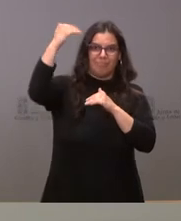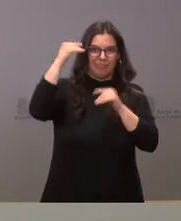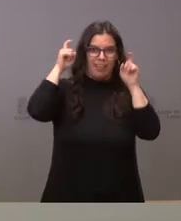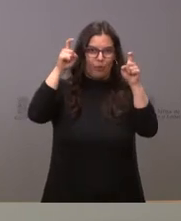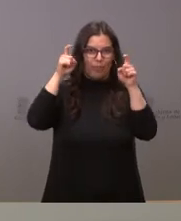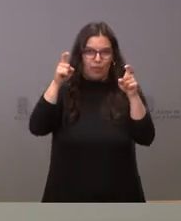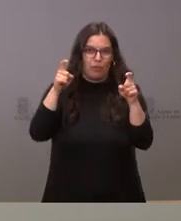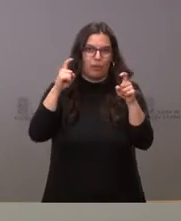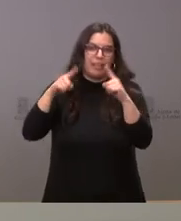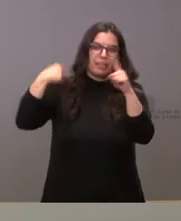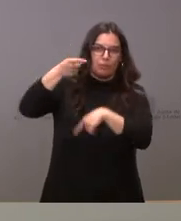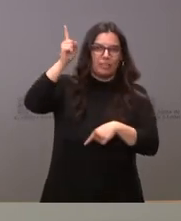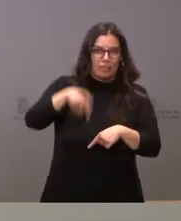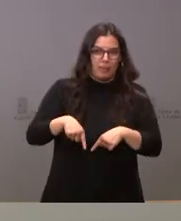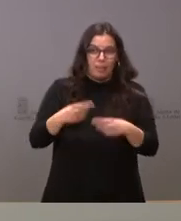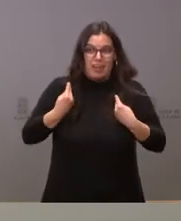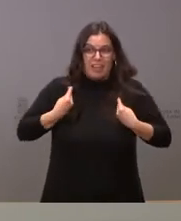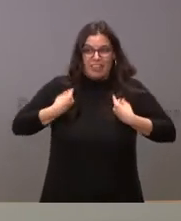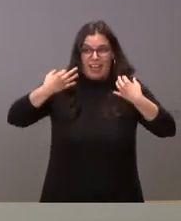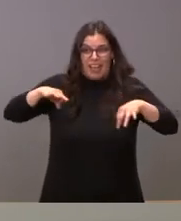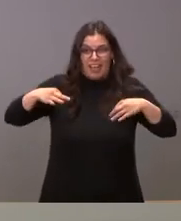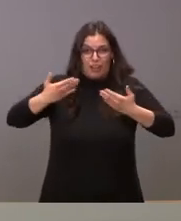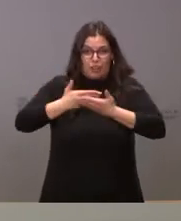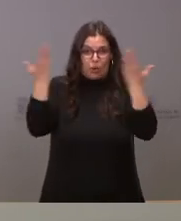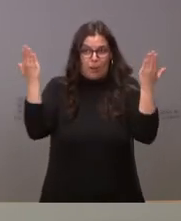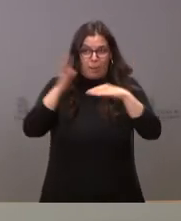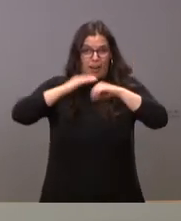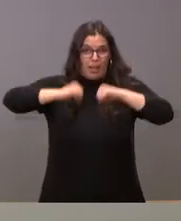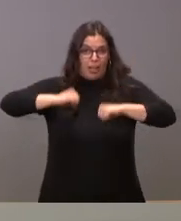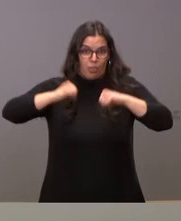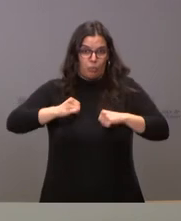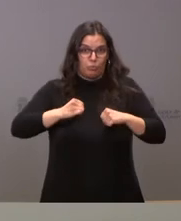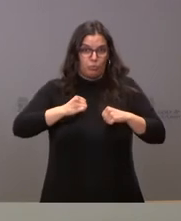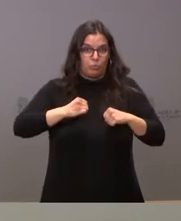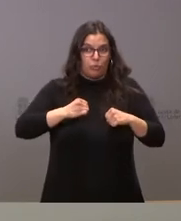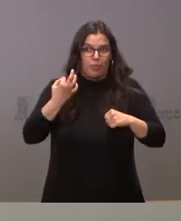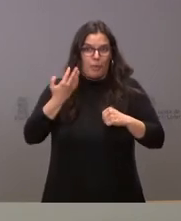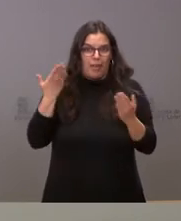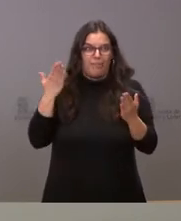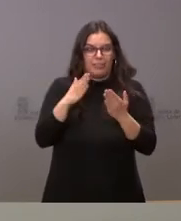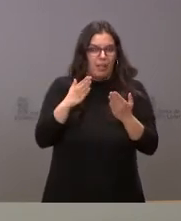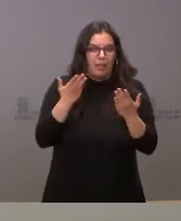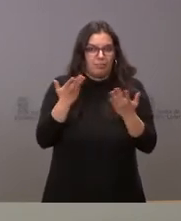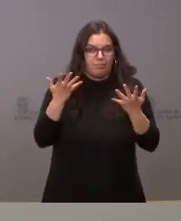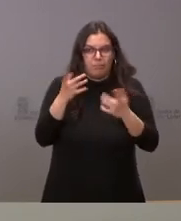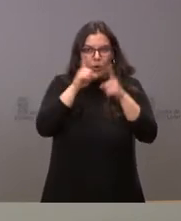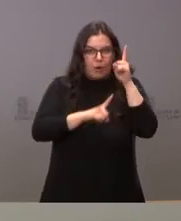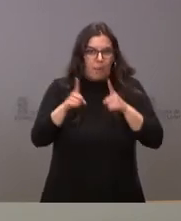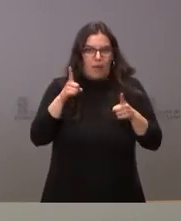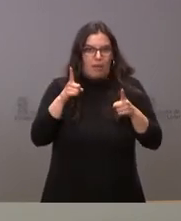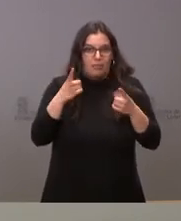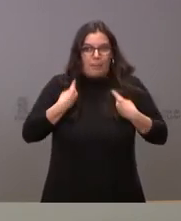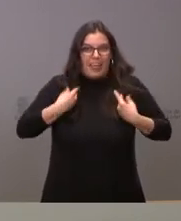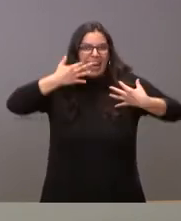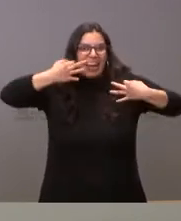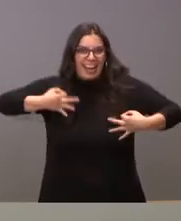y, posteriormente, también en la vida ordinaria de estas personas, de estos alumnos que tienen que enfrentarse a multitud de problemas de la